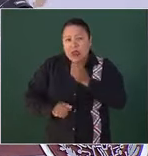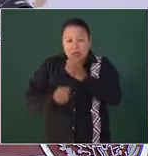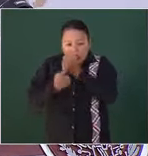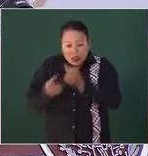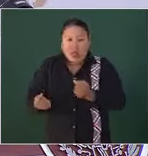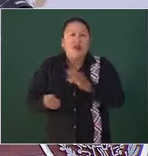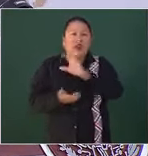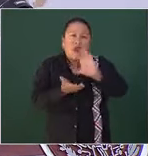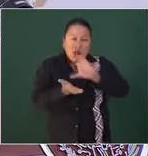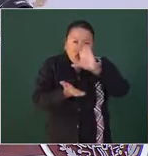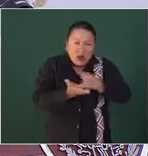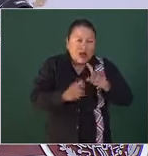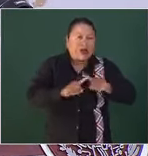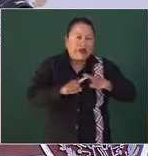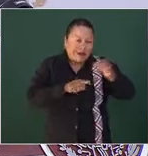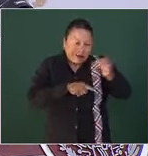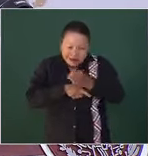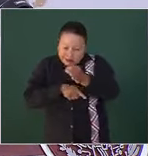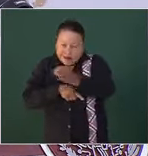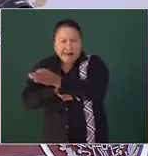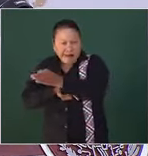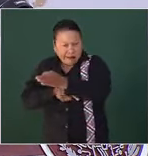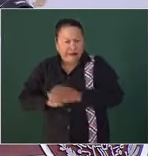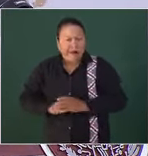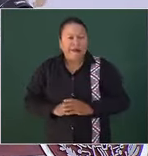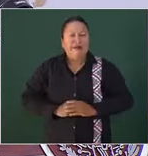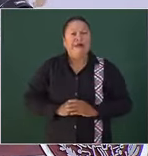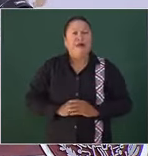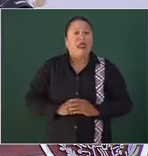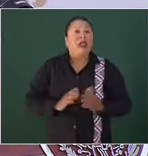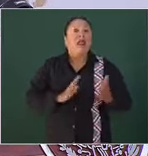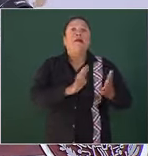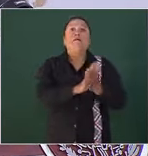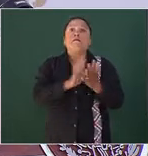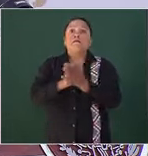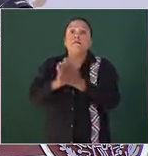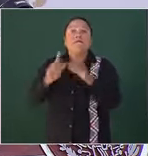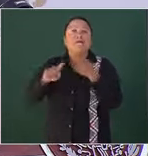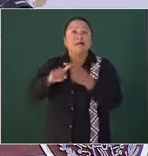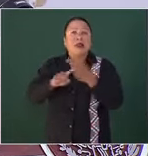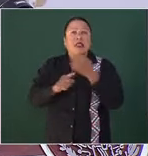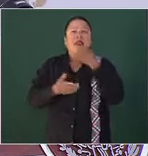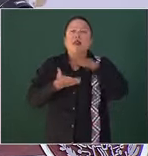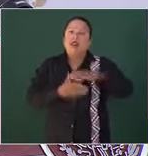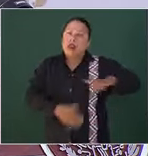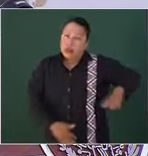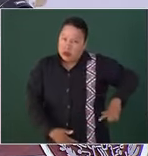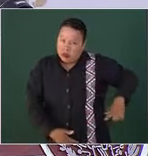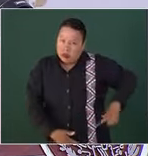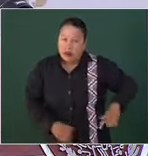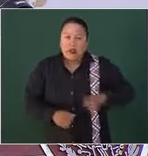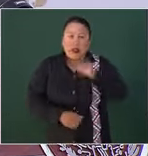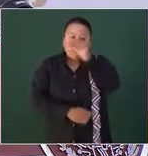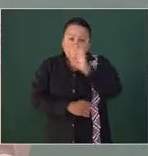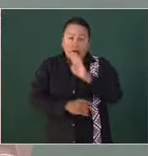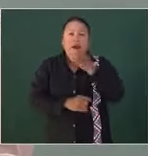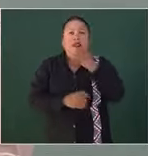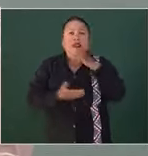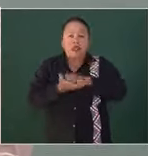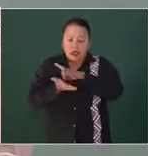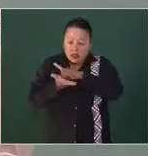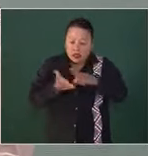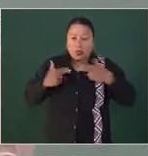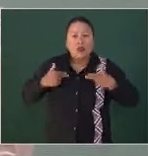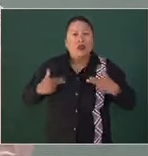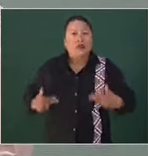y localidades de esos municipios. Participa la Secretaría de Gobernación, la Subsecretaría de Derechos